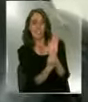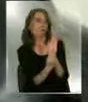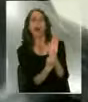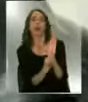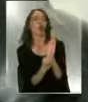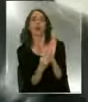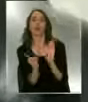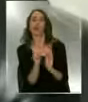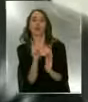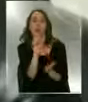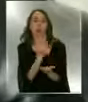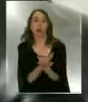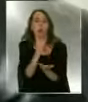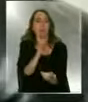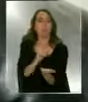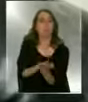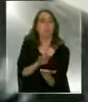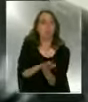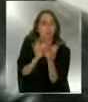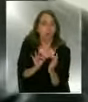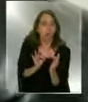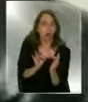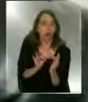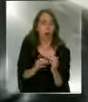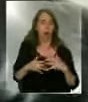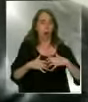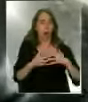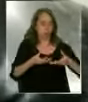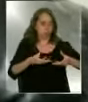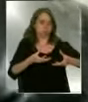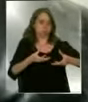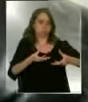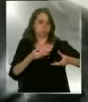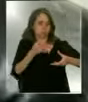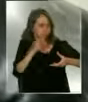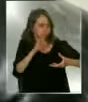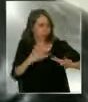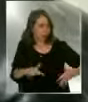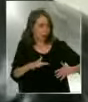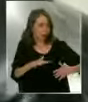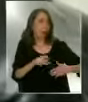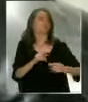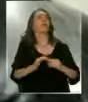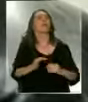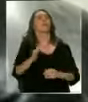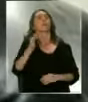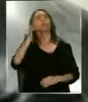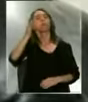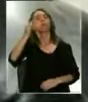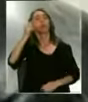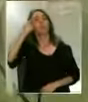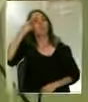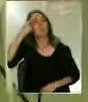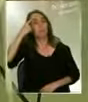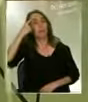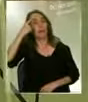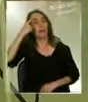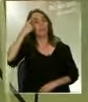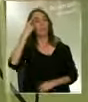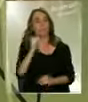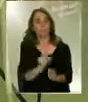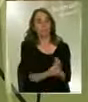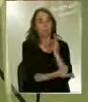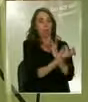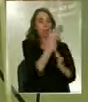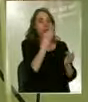ninguna evidencia sólida, robusta, que pueda llevarnos a pensar que podría